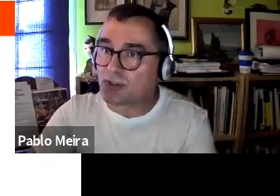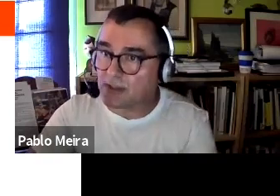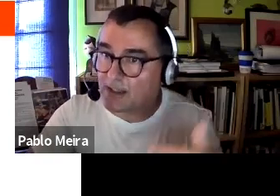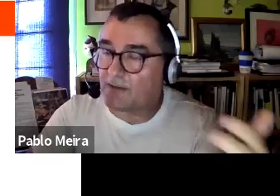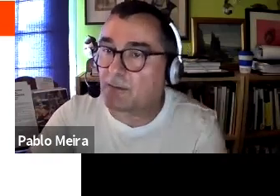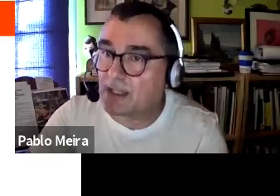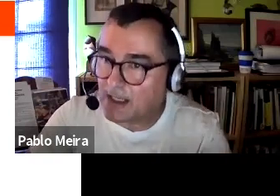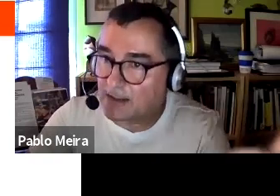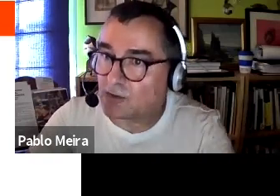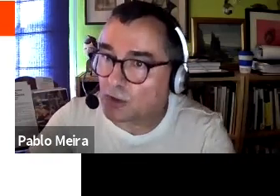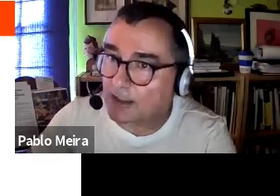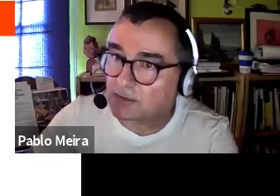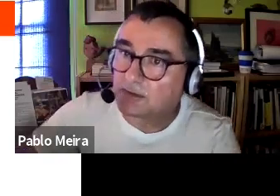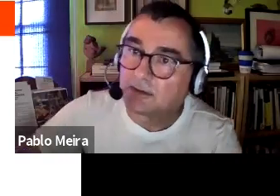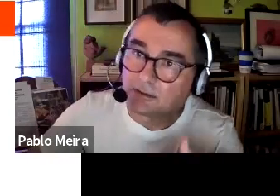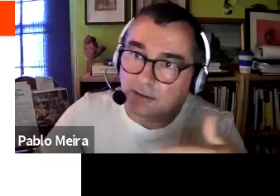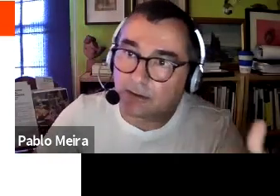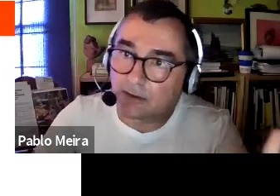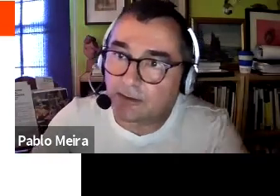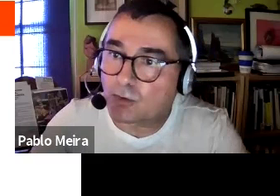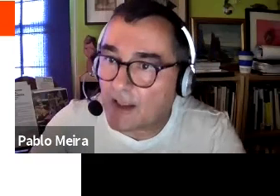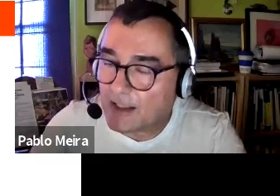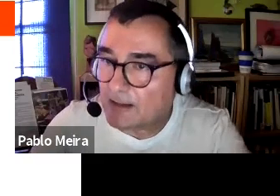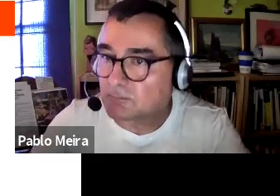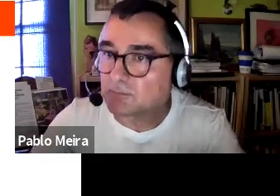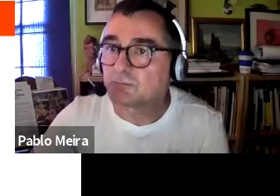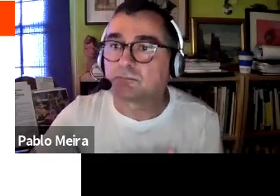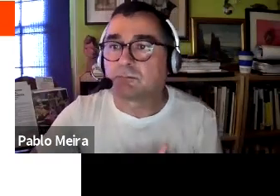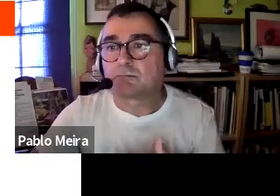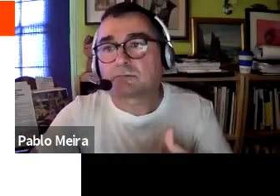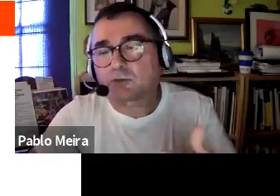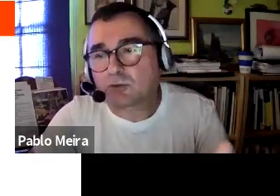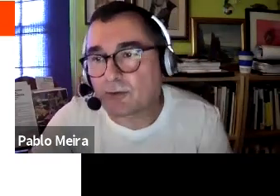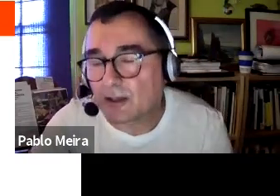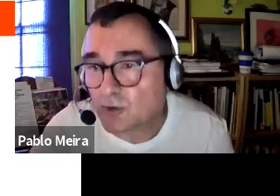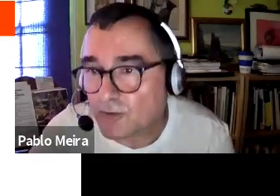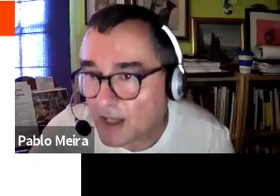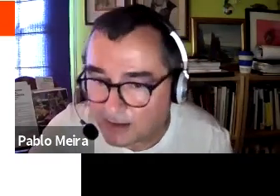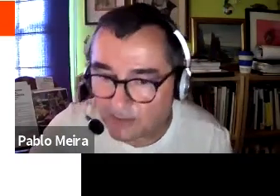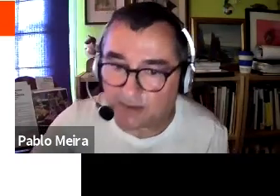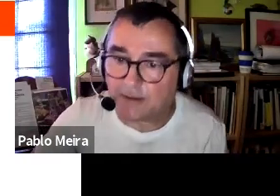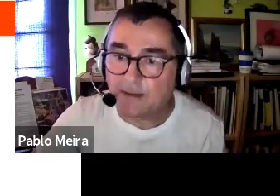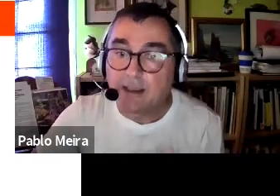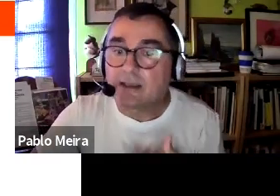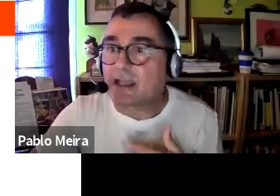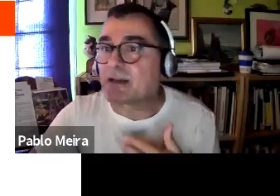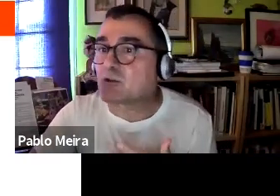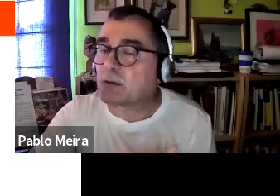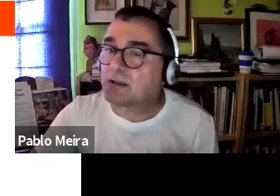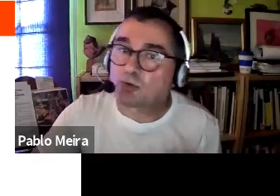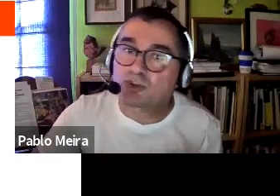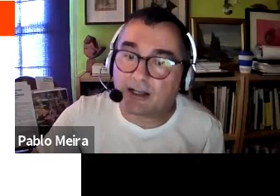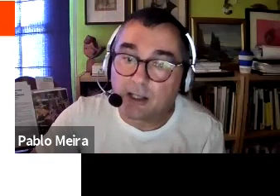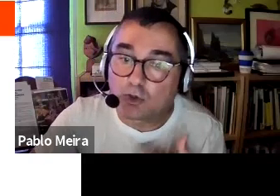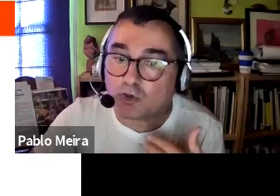comunitaria familiar escolar ciudadana social etcétera y